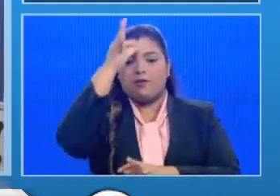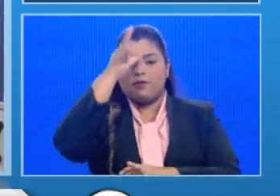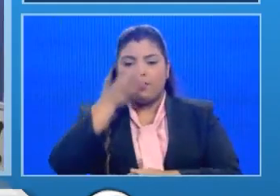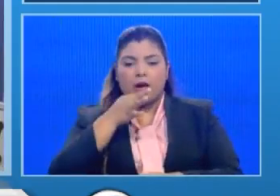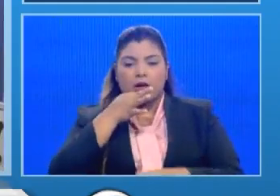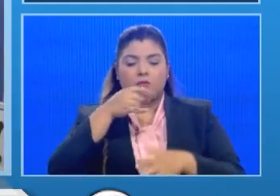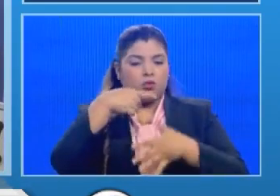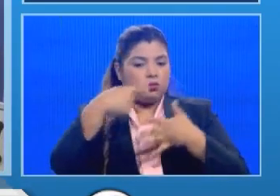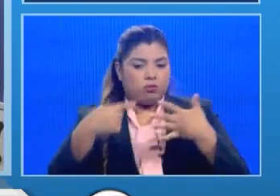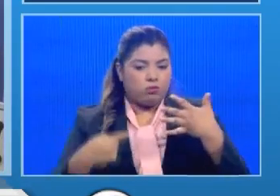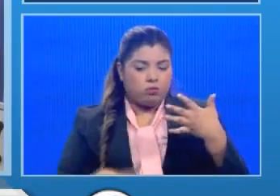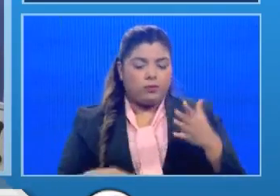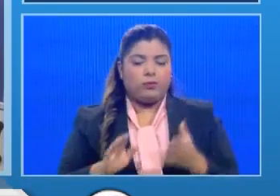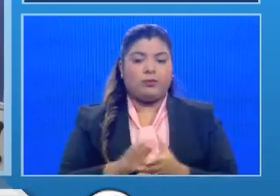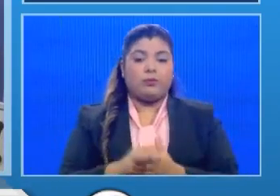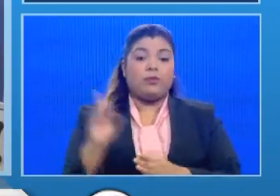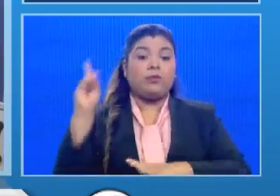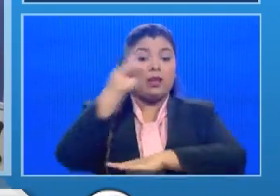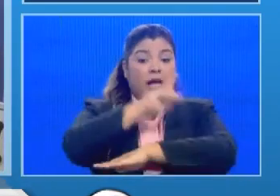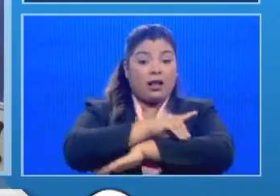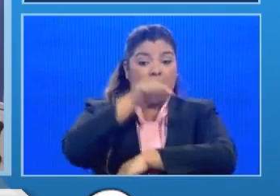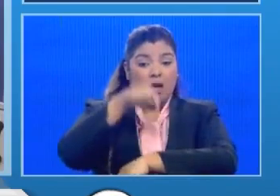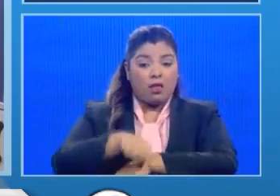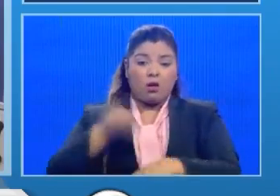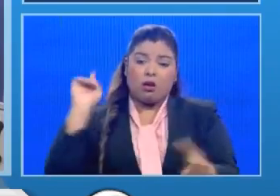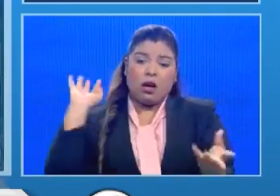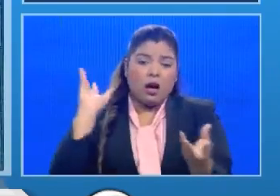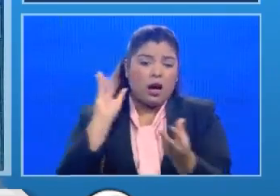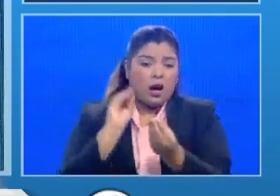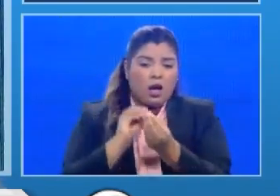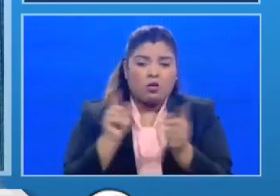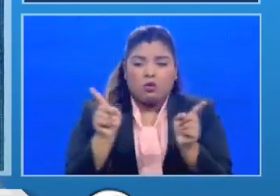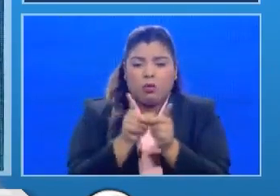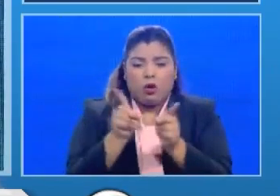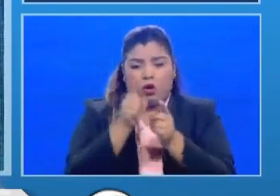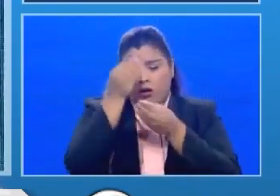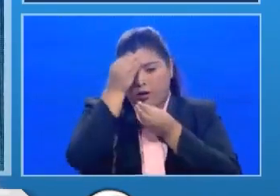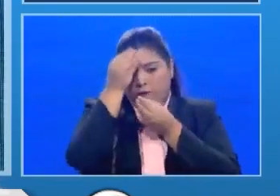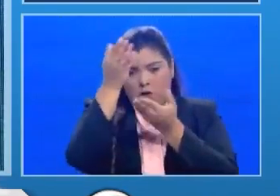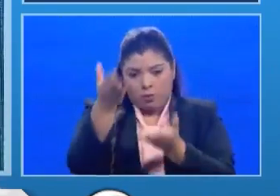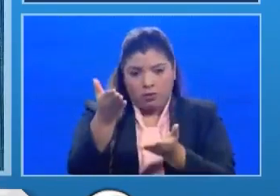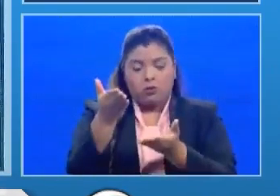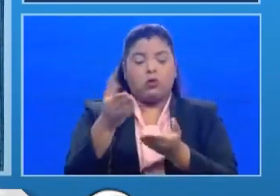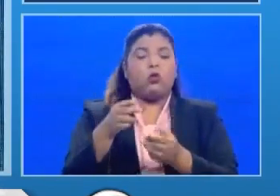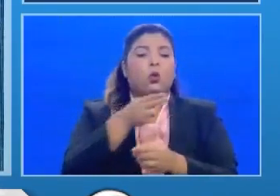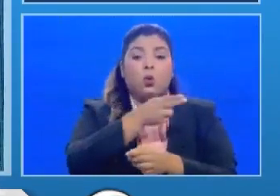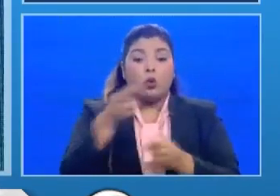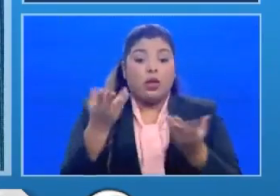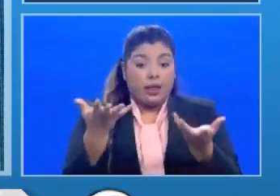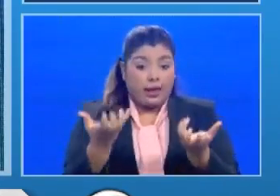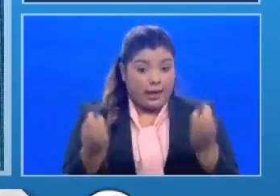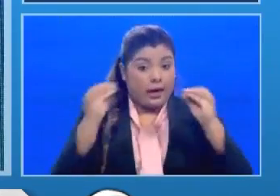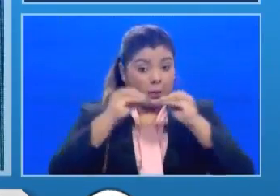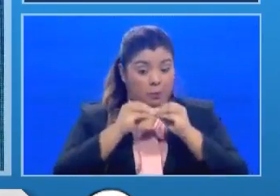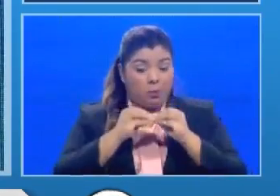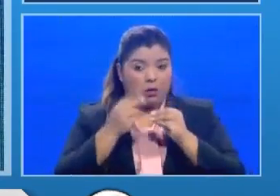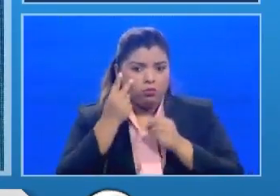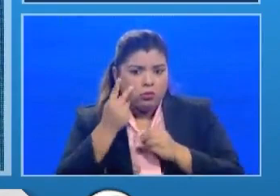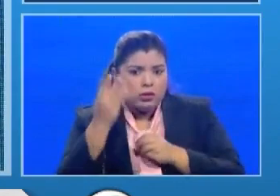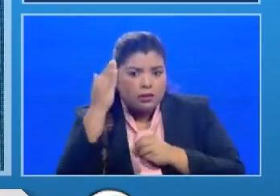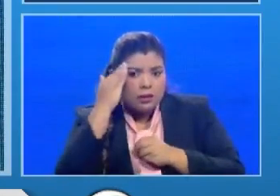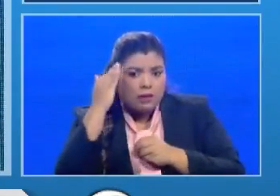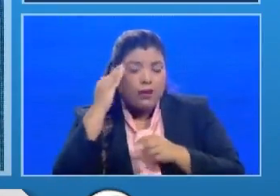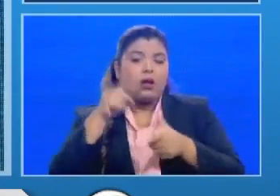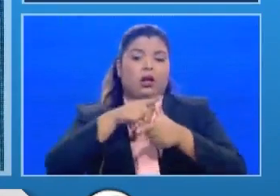El día de hoy hemos resumido la presentación epidemiológica que van a tener acceso a través de nuestras redes porque los días